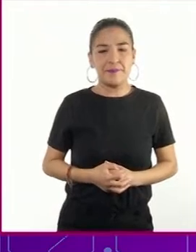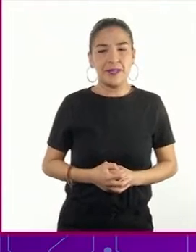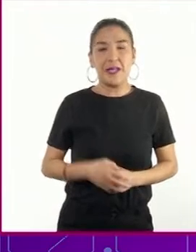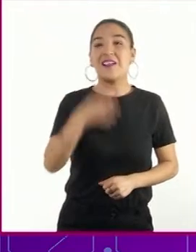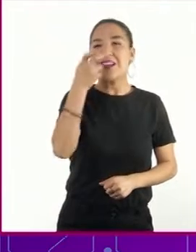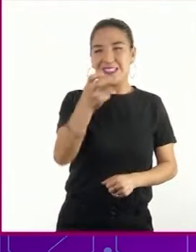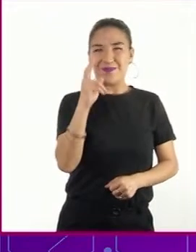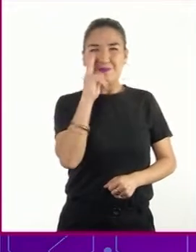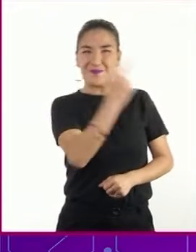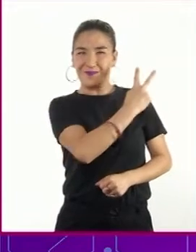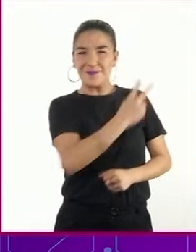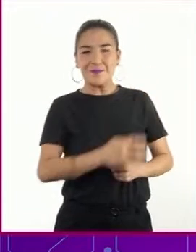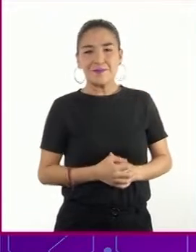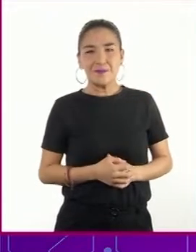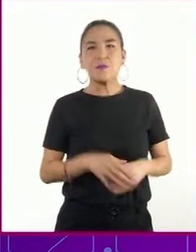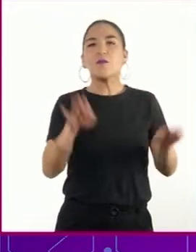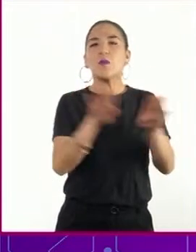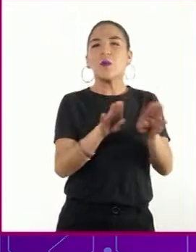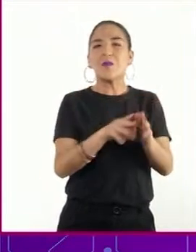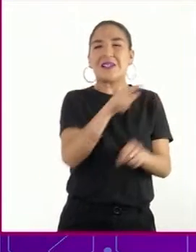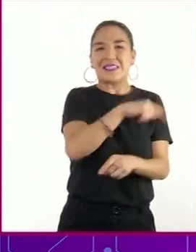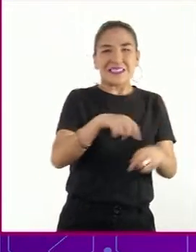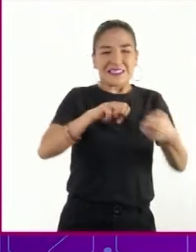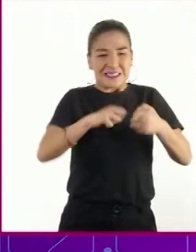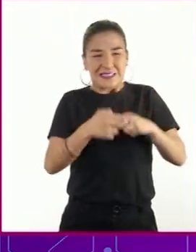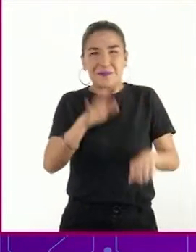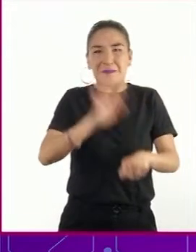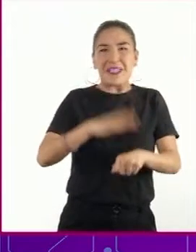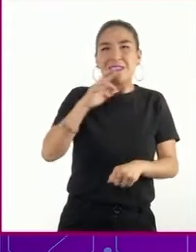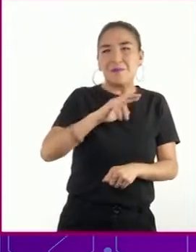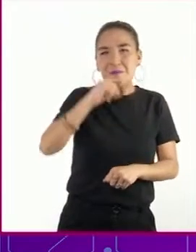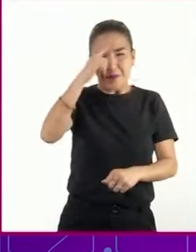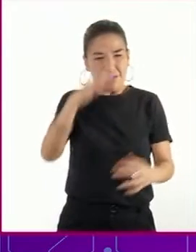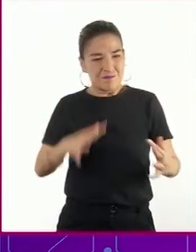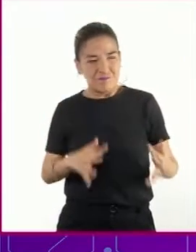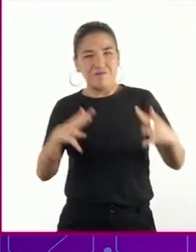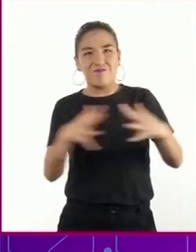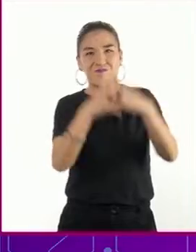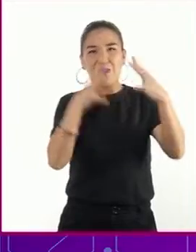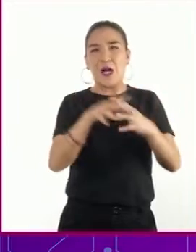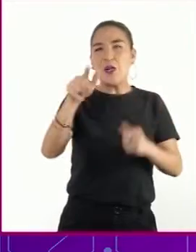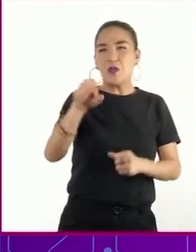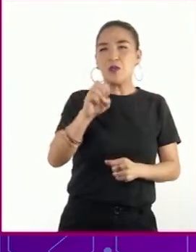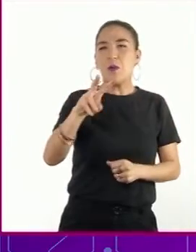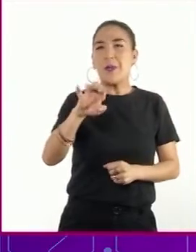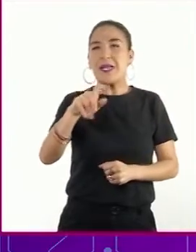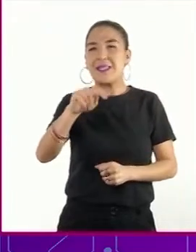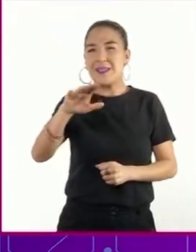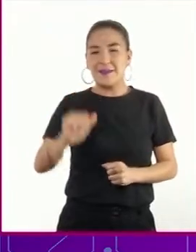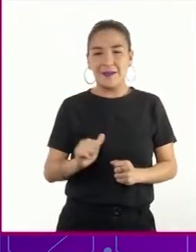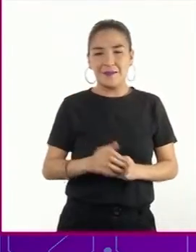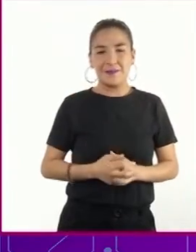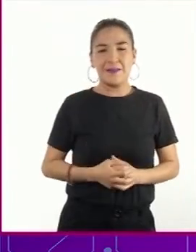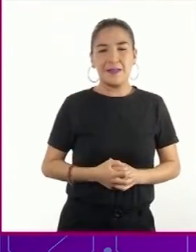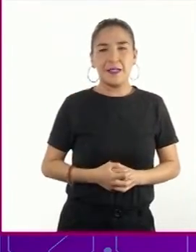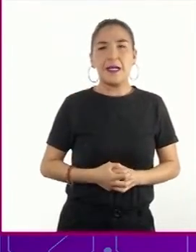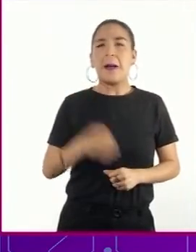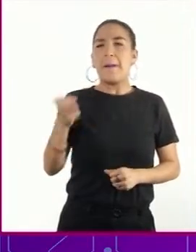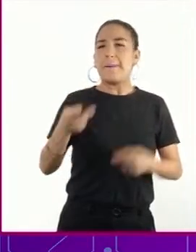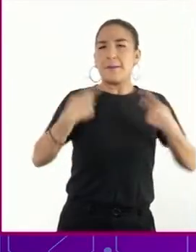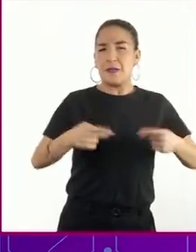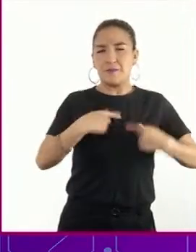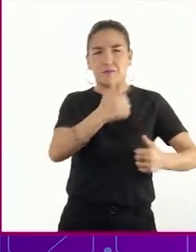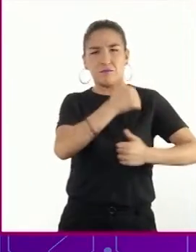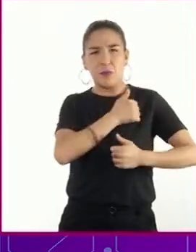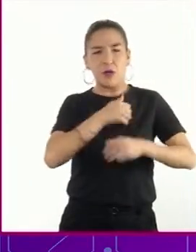Evidentemente, se trataba de una medida desesperada para resistir la contraofensiva soviética. Los milicianos